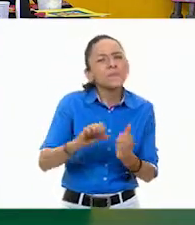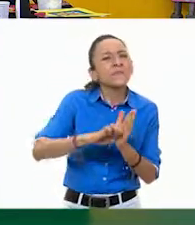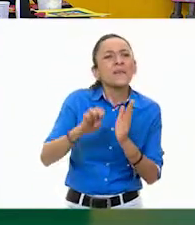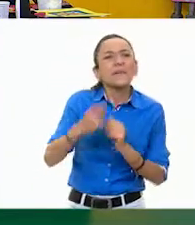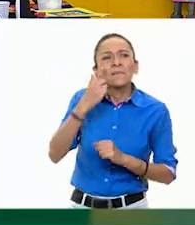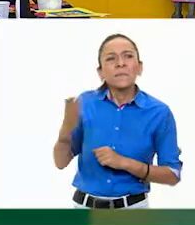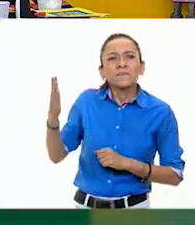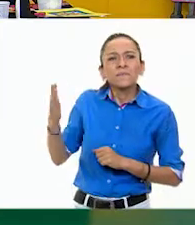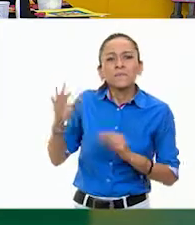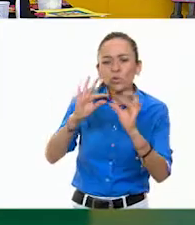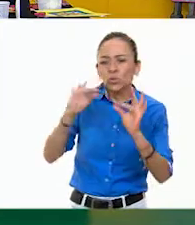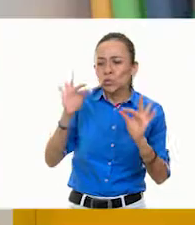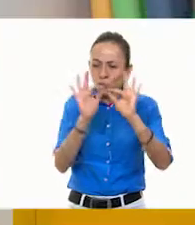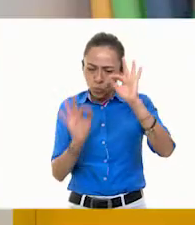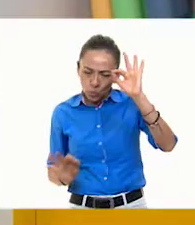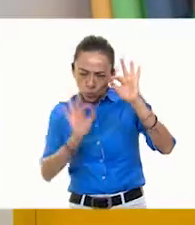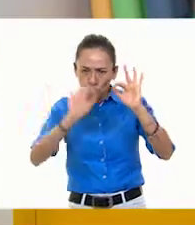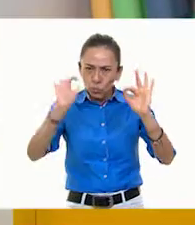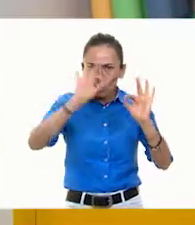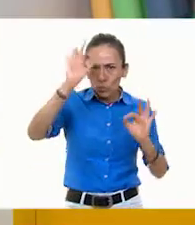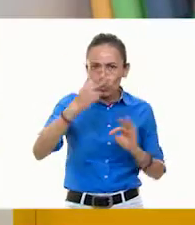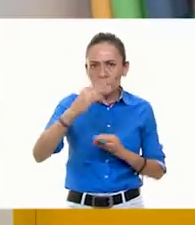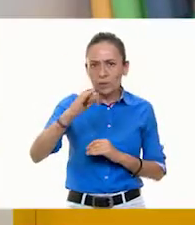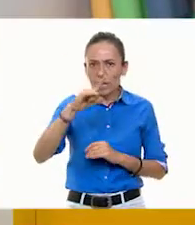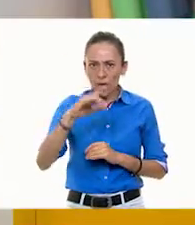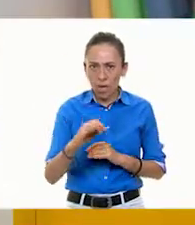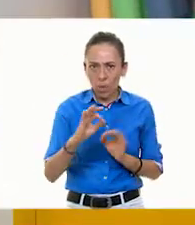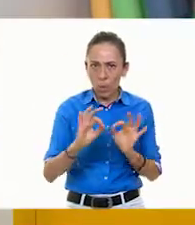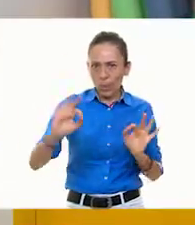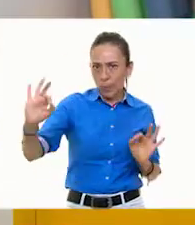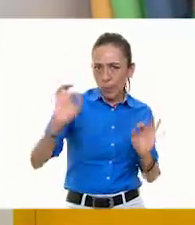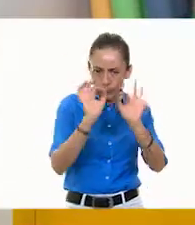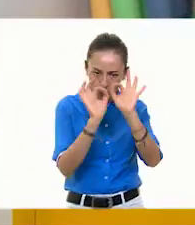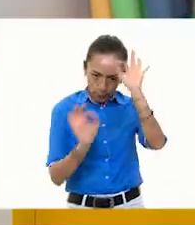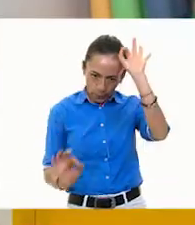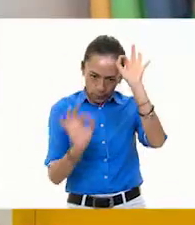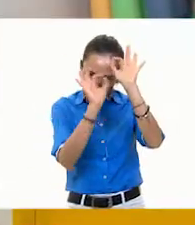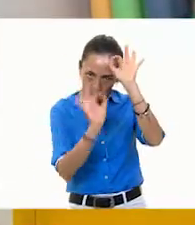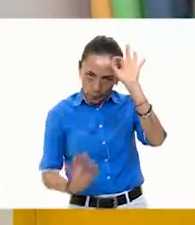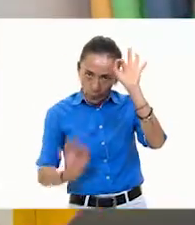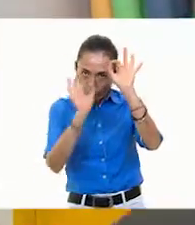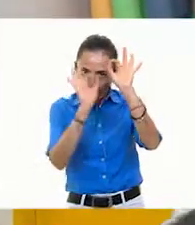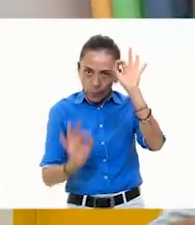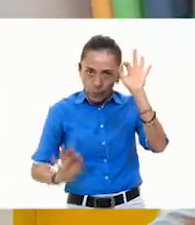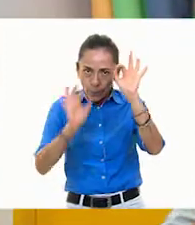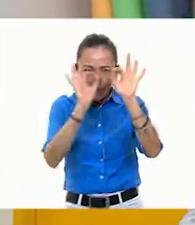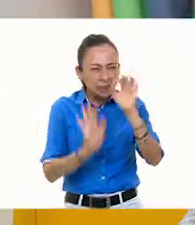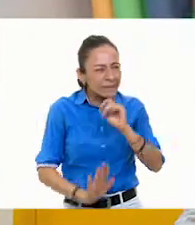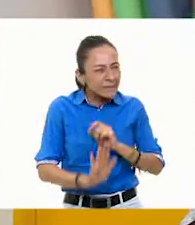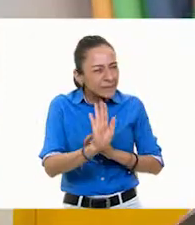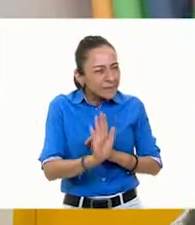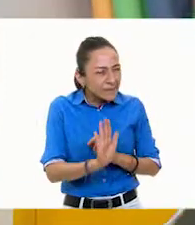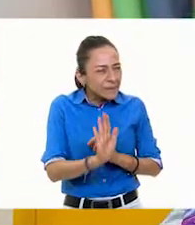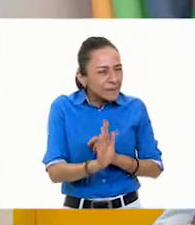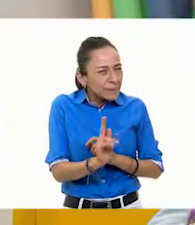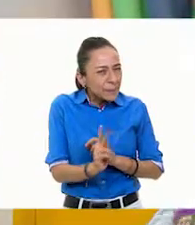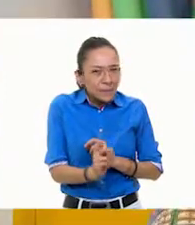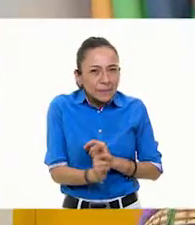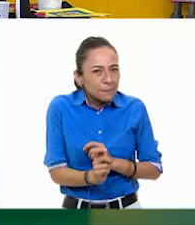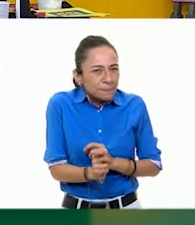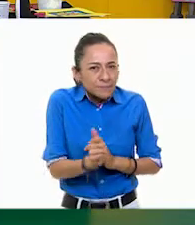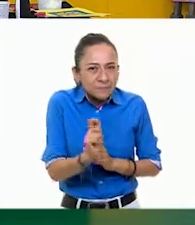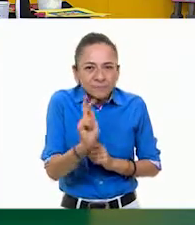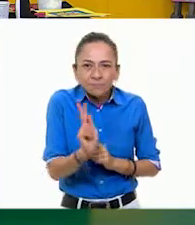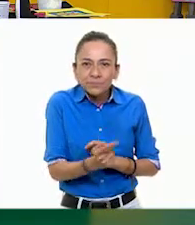Y, por ejemplo, simulamos aquí lo que son con líneas. Así es. Con líneas. Este otro también